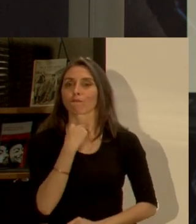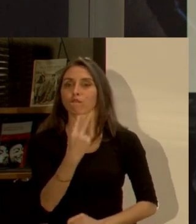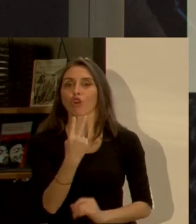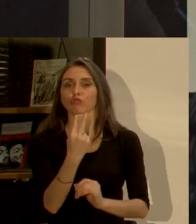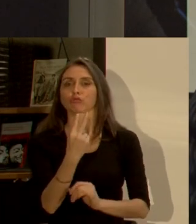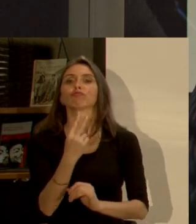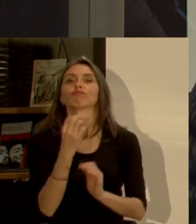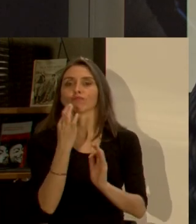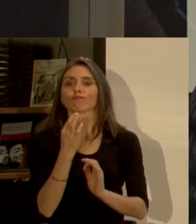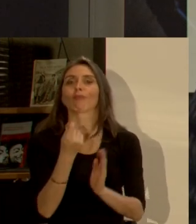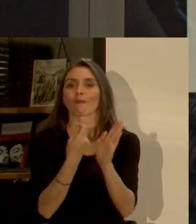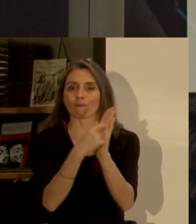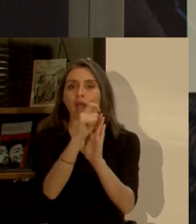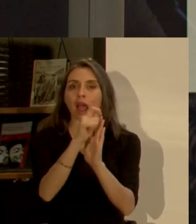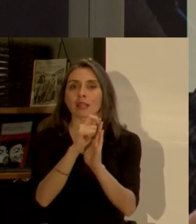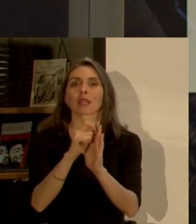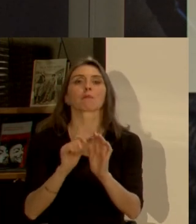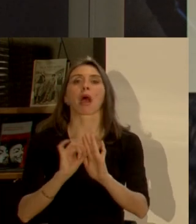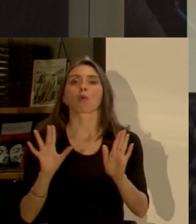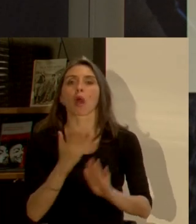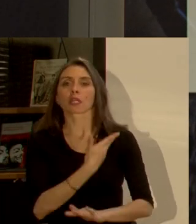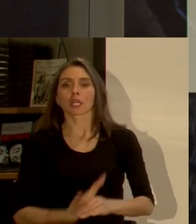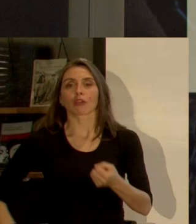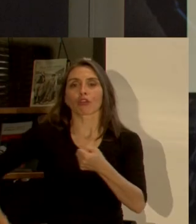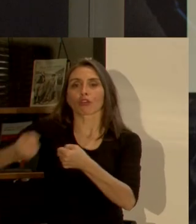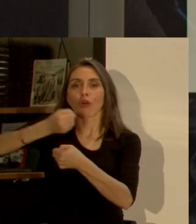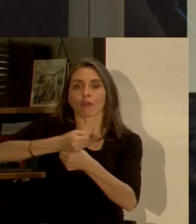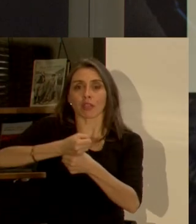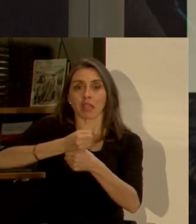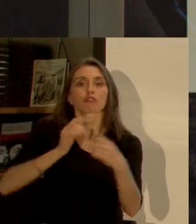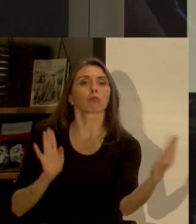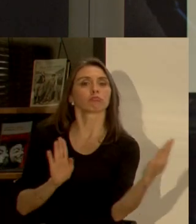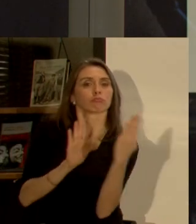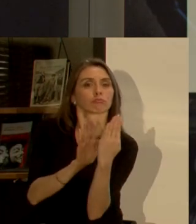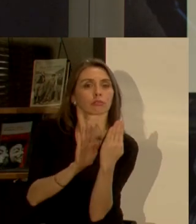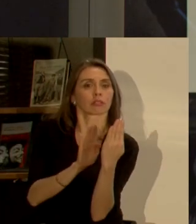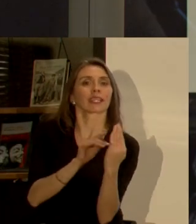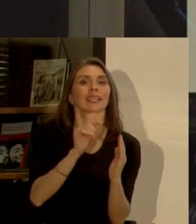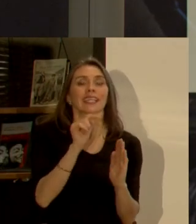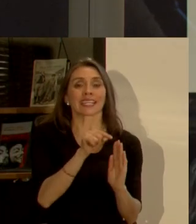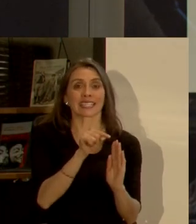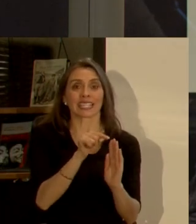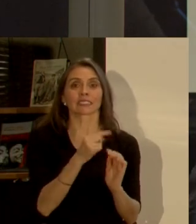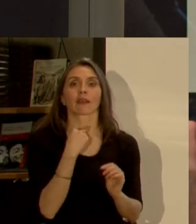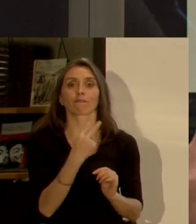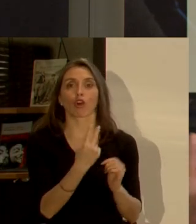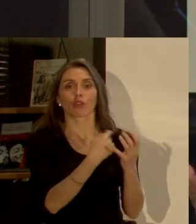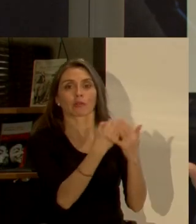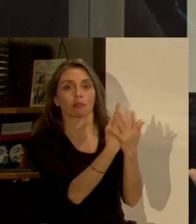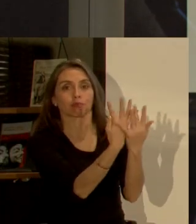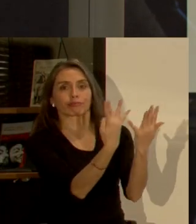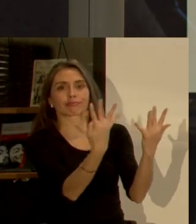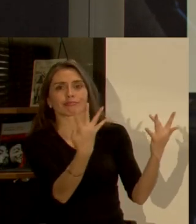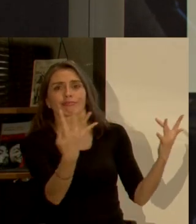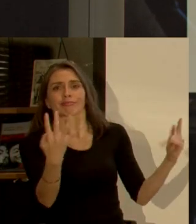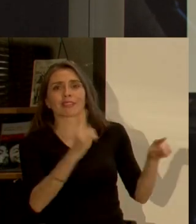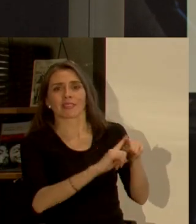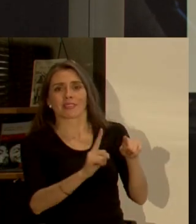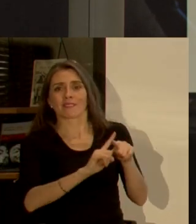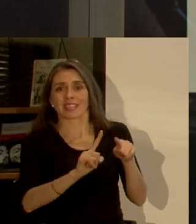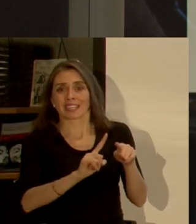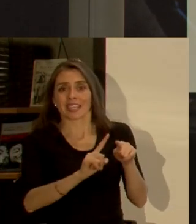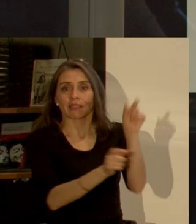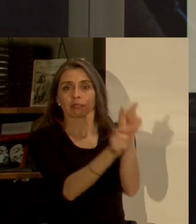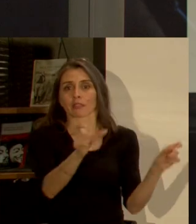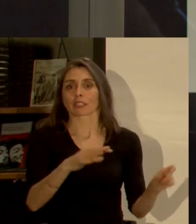válido para cualquier administración y un interlocutor de toda esa gama y esa variedad que hay dentro